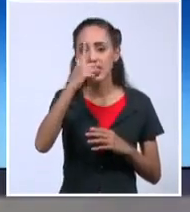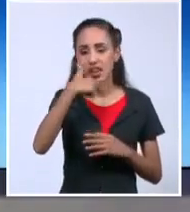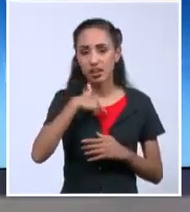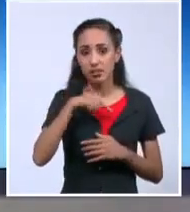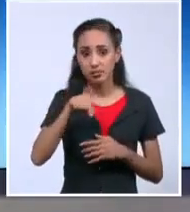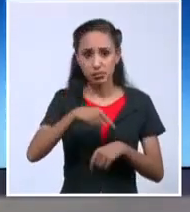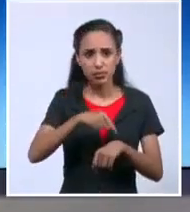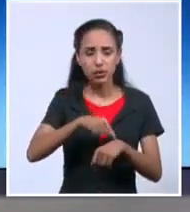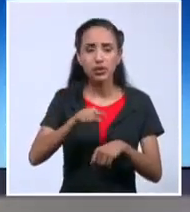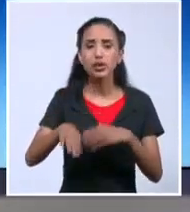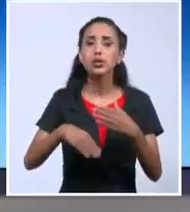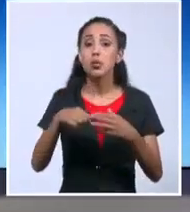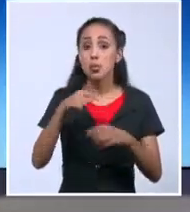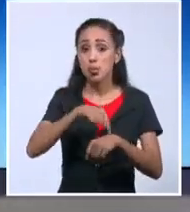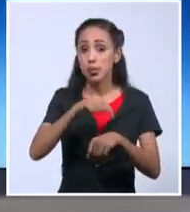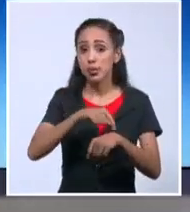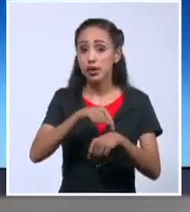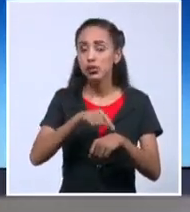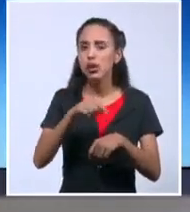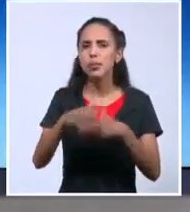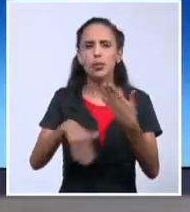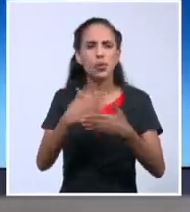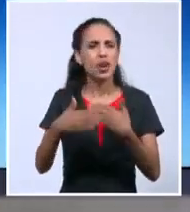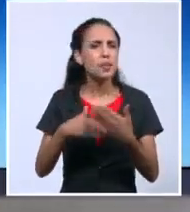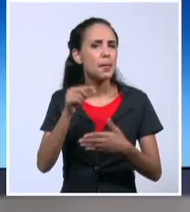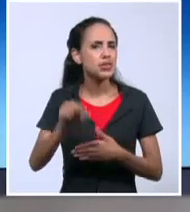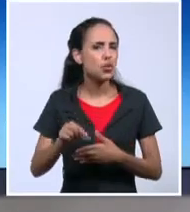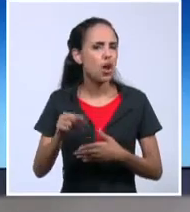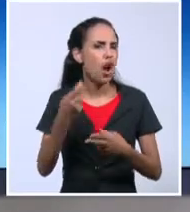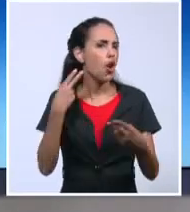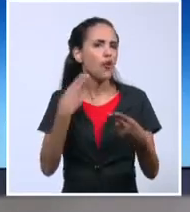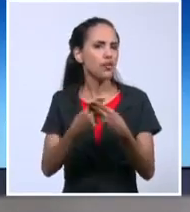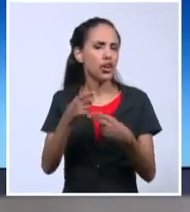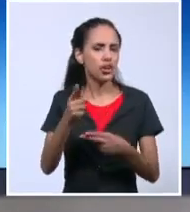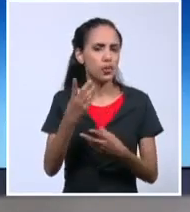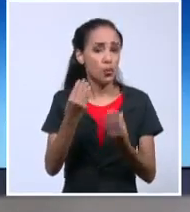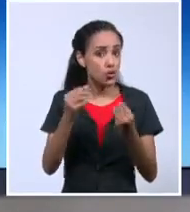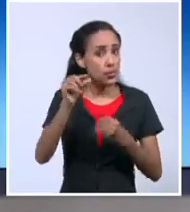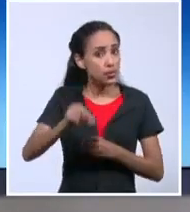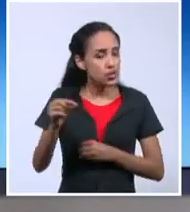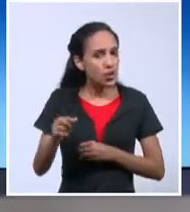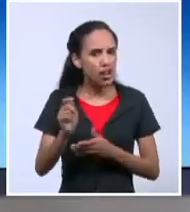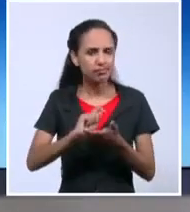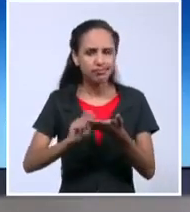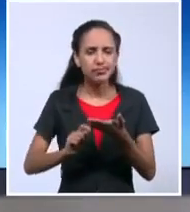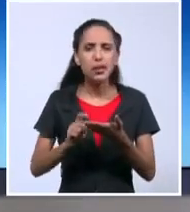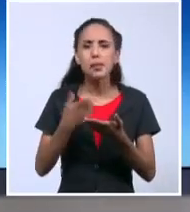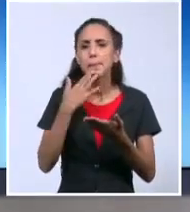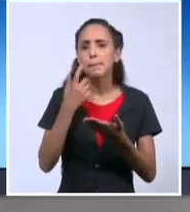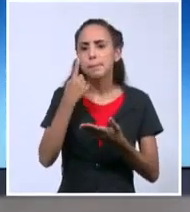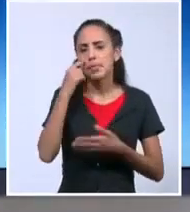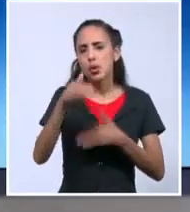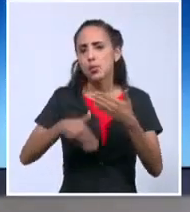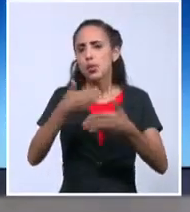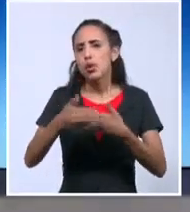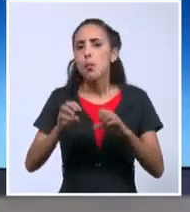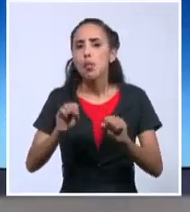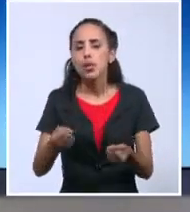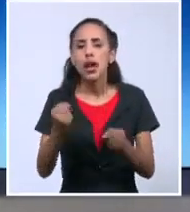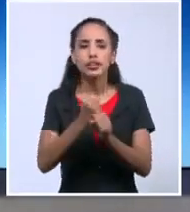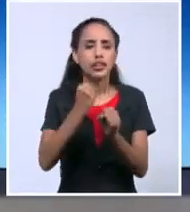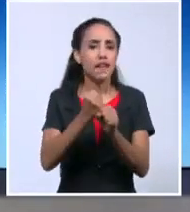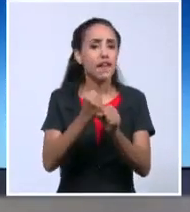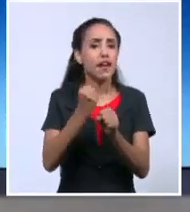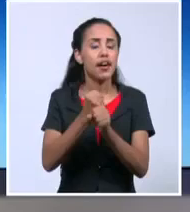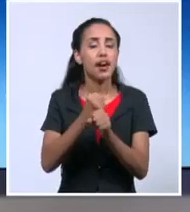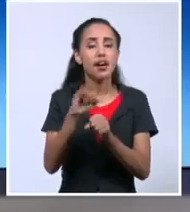problemas de credibilidad pública, de gestión. No pocos me han escrito, me dicen que esos problemas lo han obligado a trabajar como especie